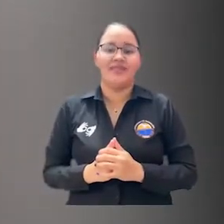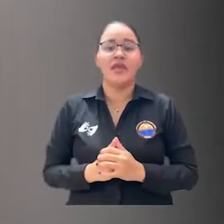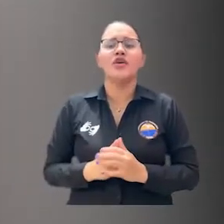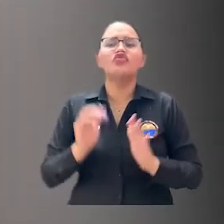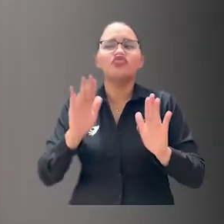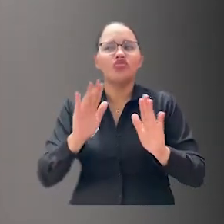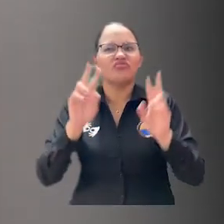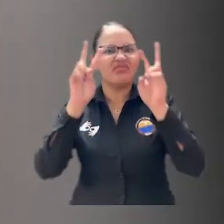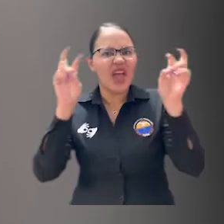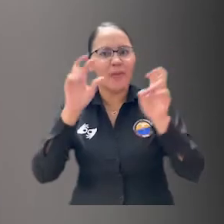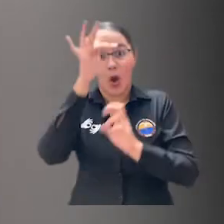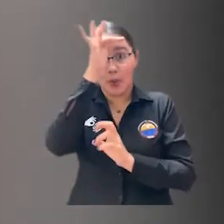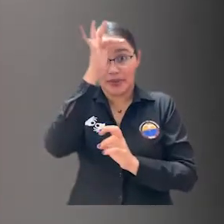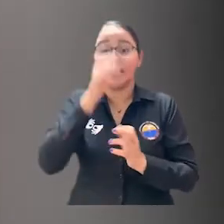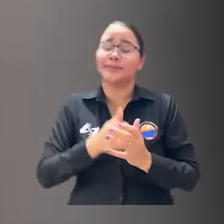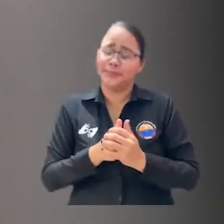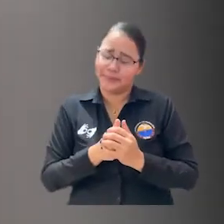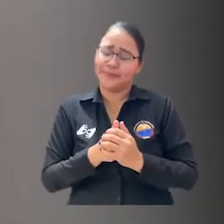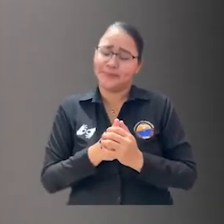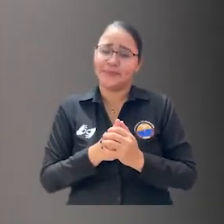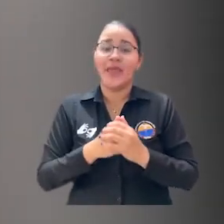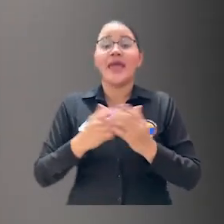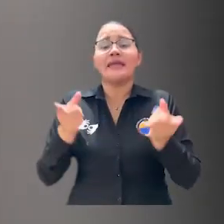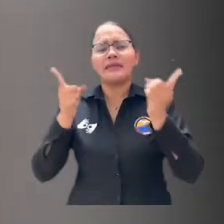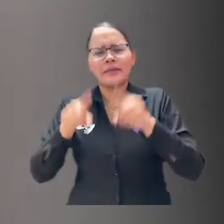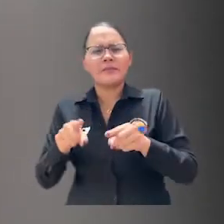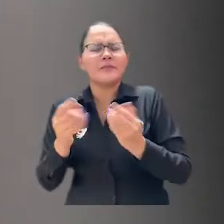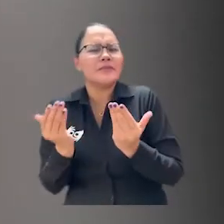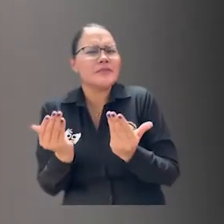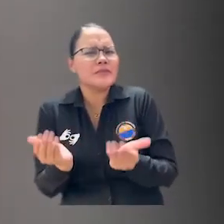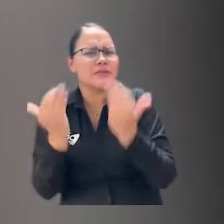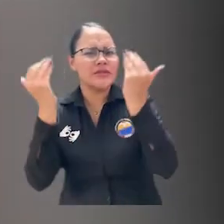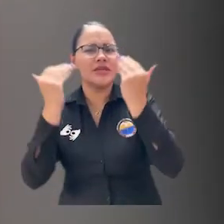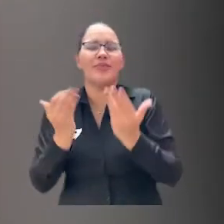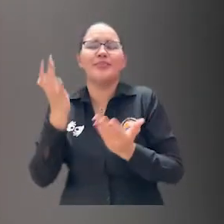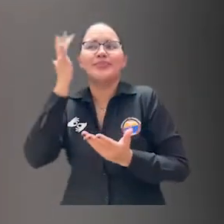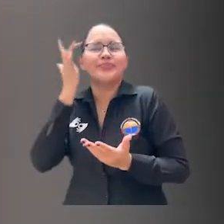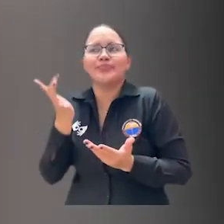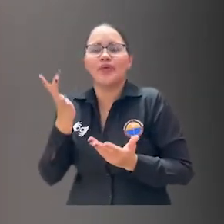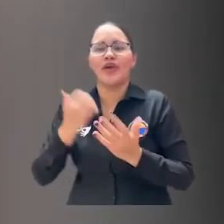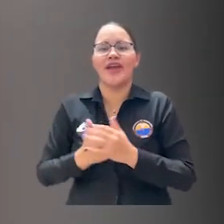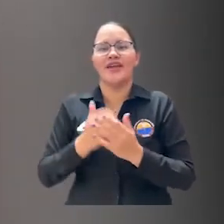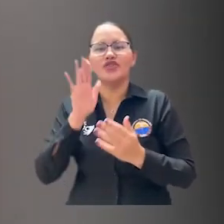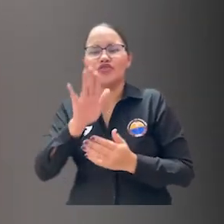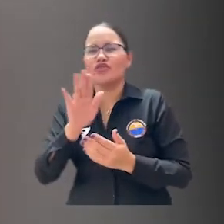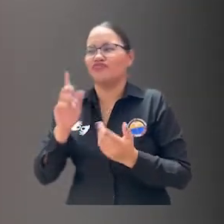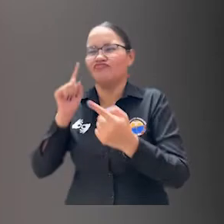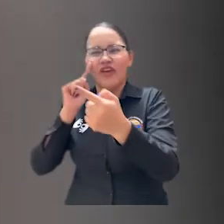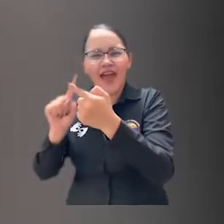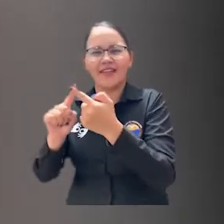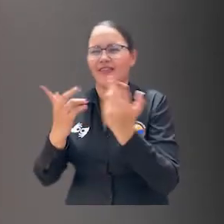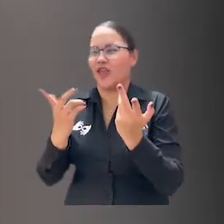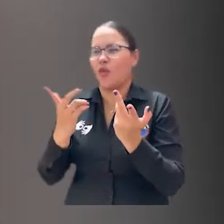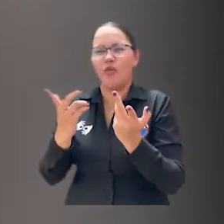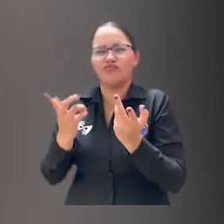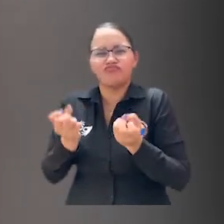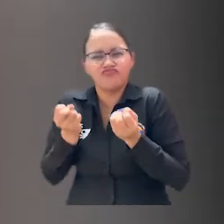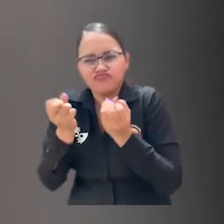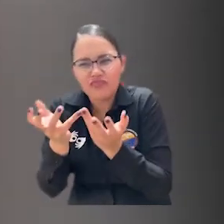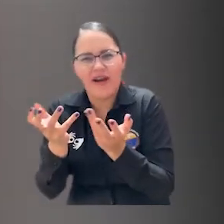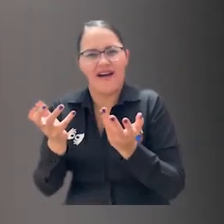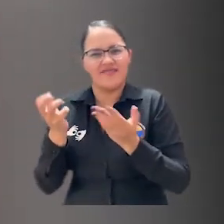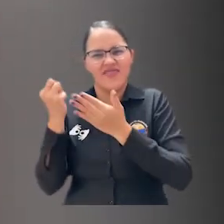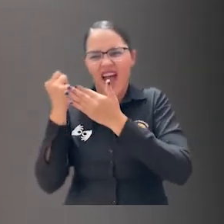de ser, que es el fortalecimiento y la formación del talento humano en salud considera que siempre la disposición de construir,